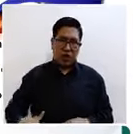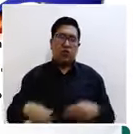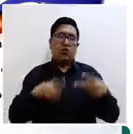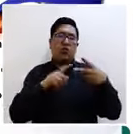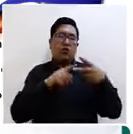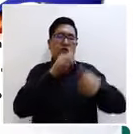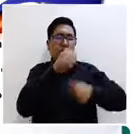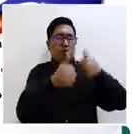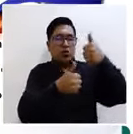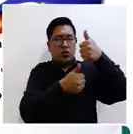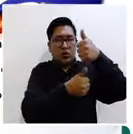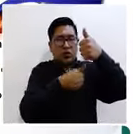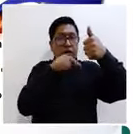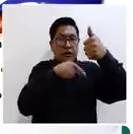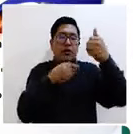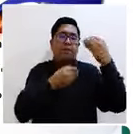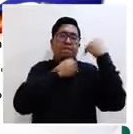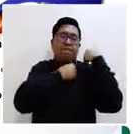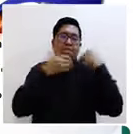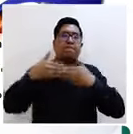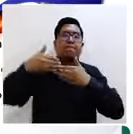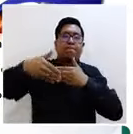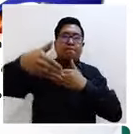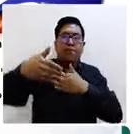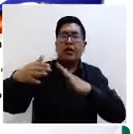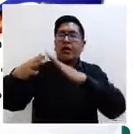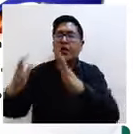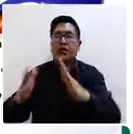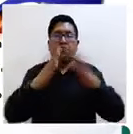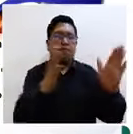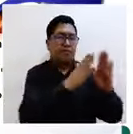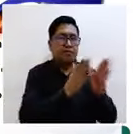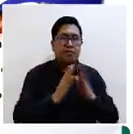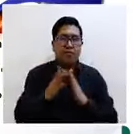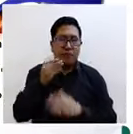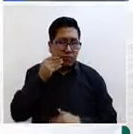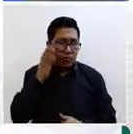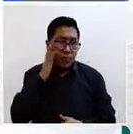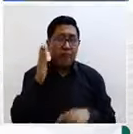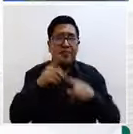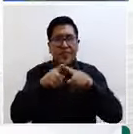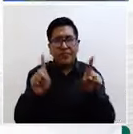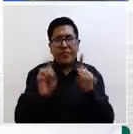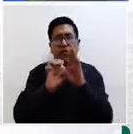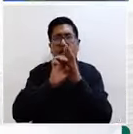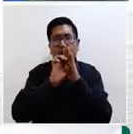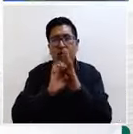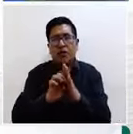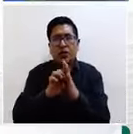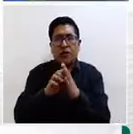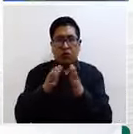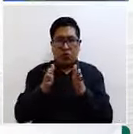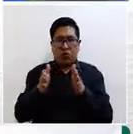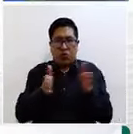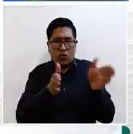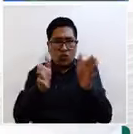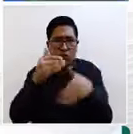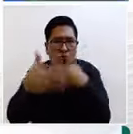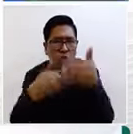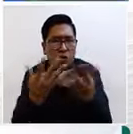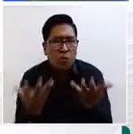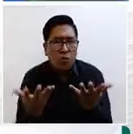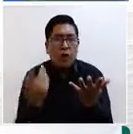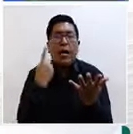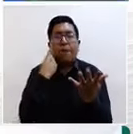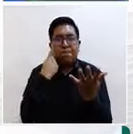departamento se elige. Y prácticamente, para poder tener estas rutas, nos hemos dividido en submesas de